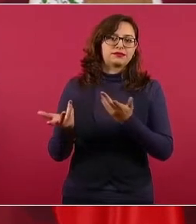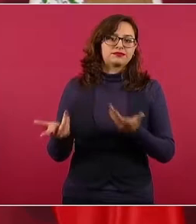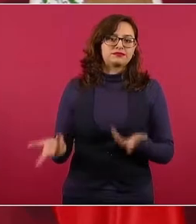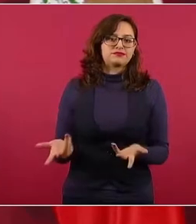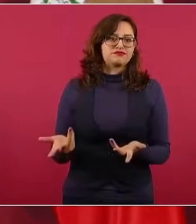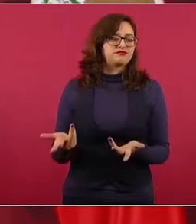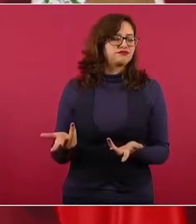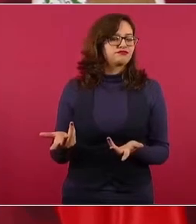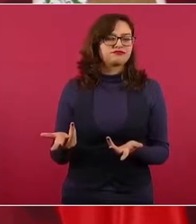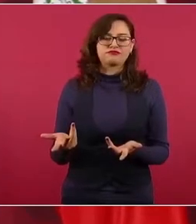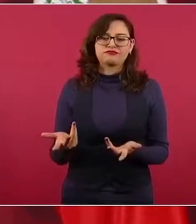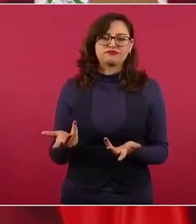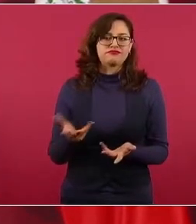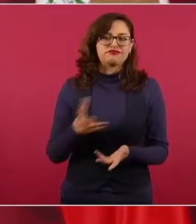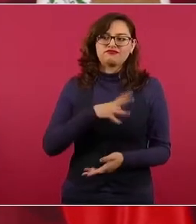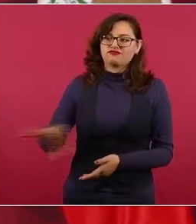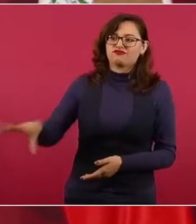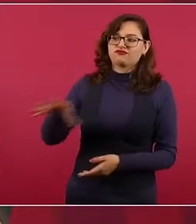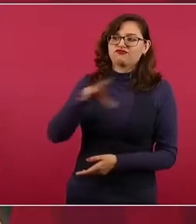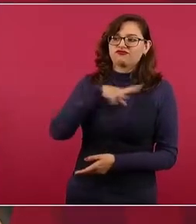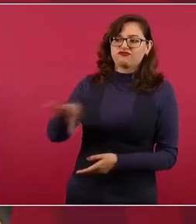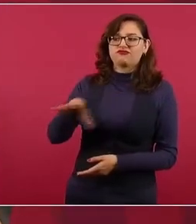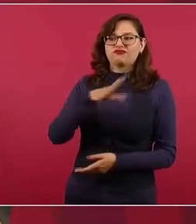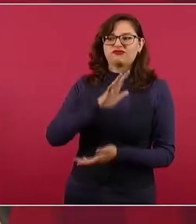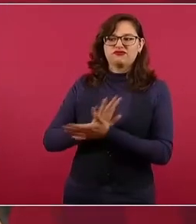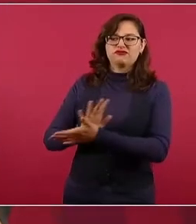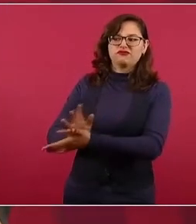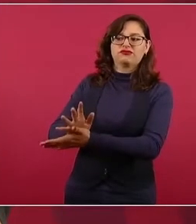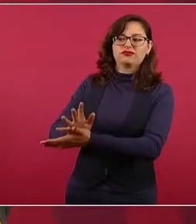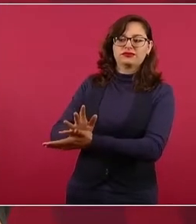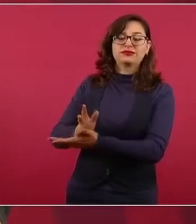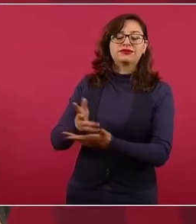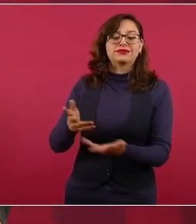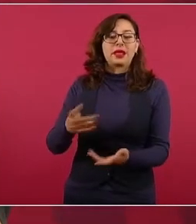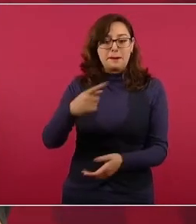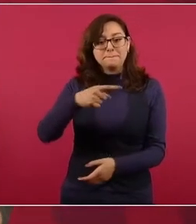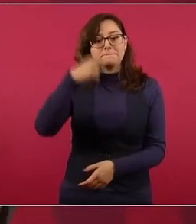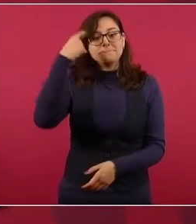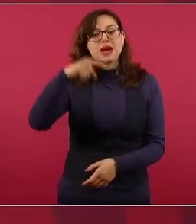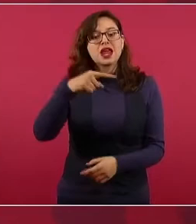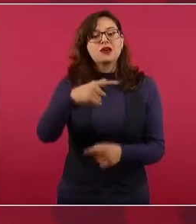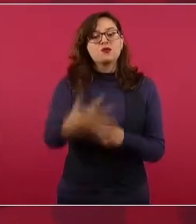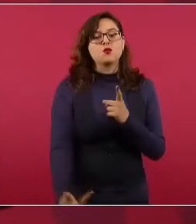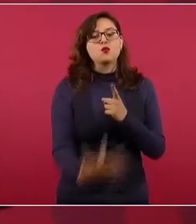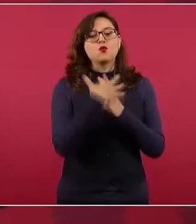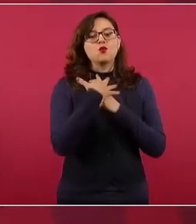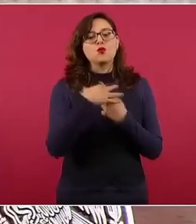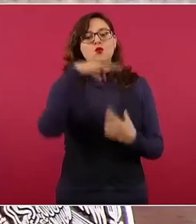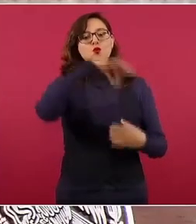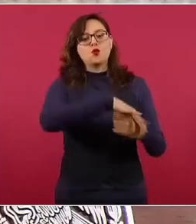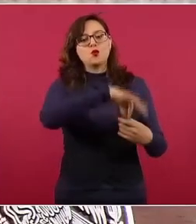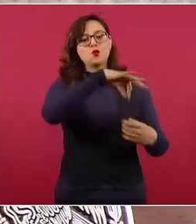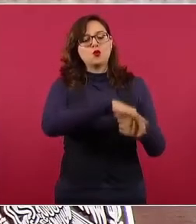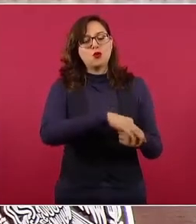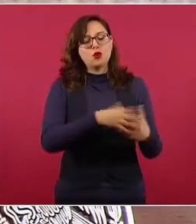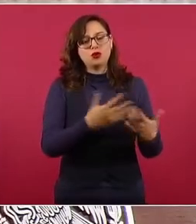El rechazo a migrantes para sacar votos